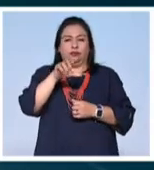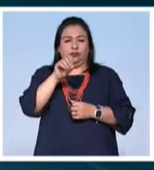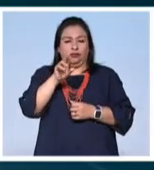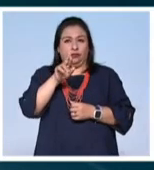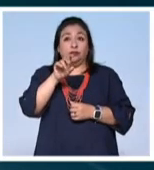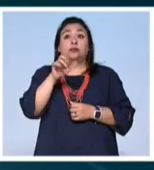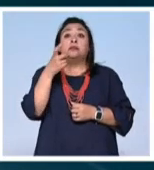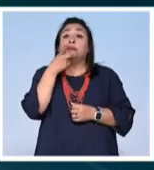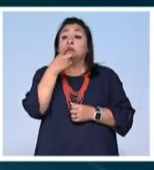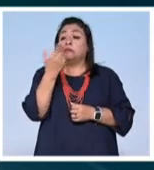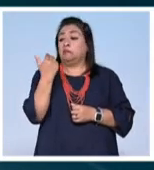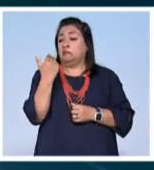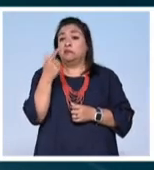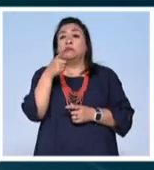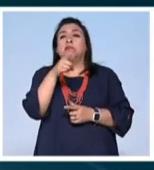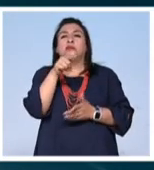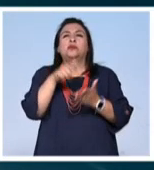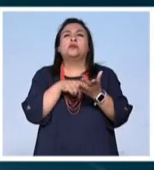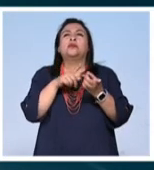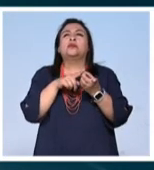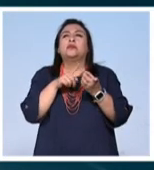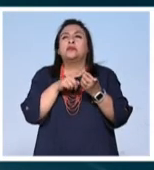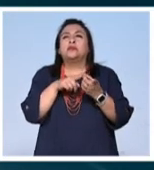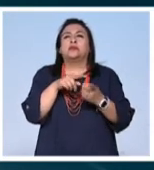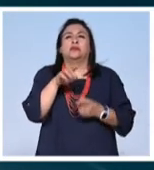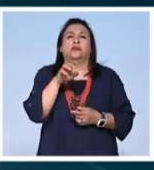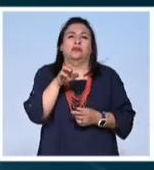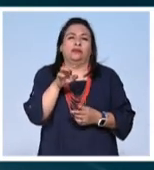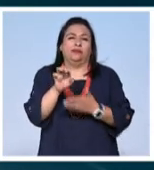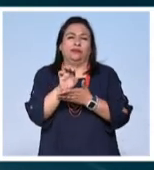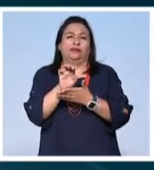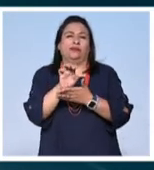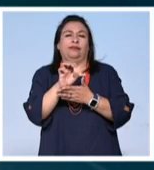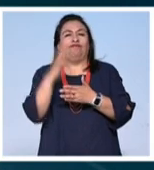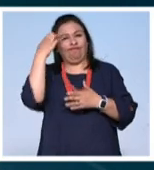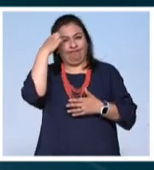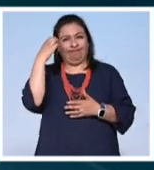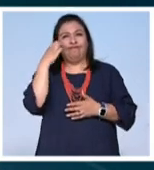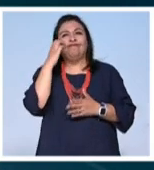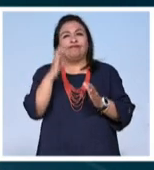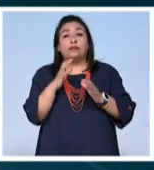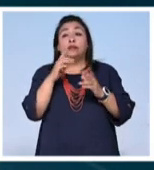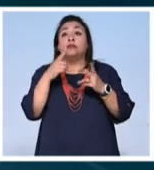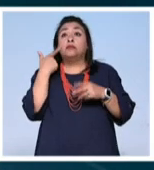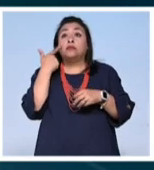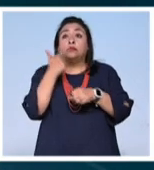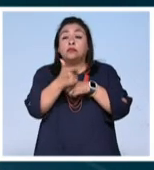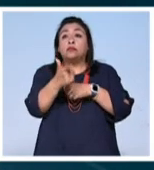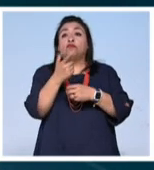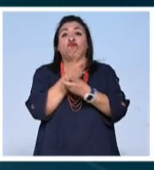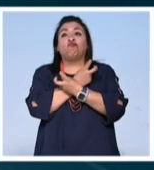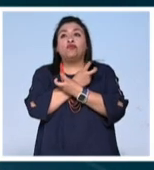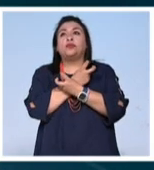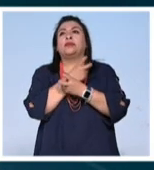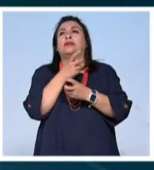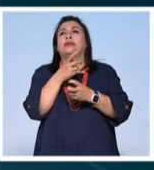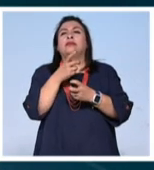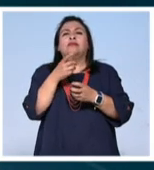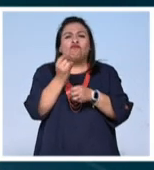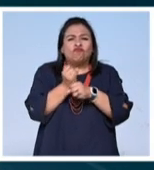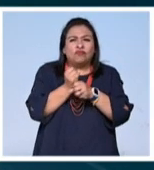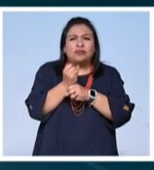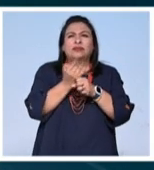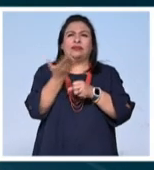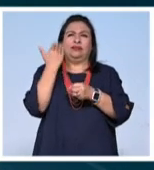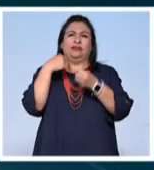Camacho, reveló que recientemente en la zona denominada Estacionamiento Ecológico, se encontraron restos óseos humanos en un pozo de sondeo que se